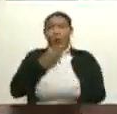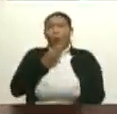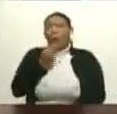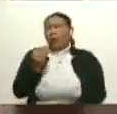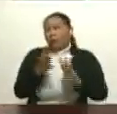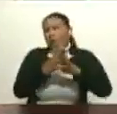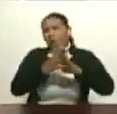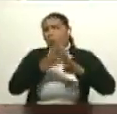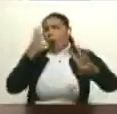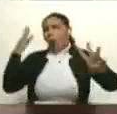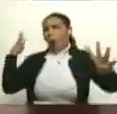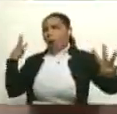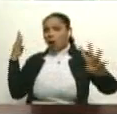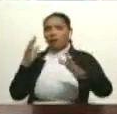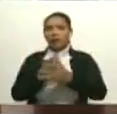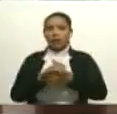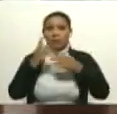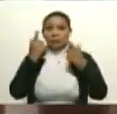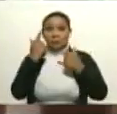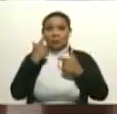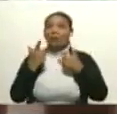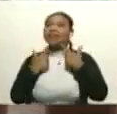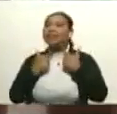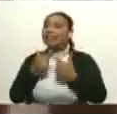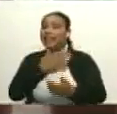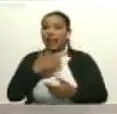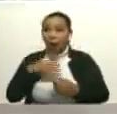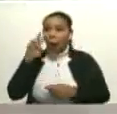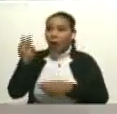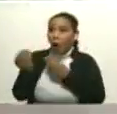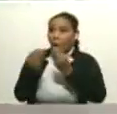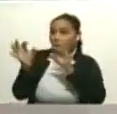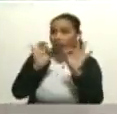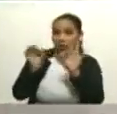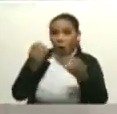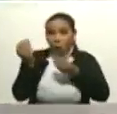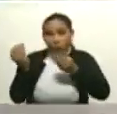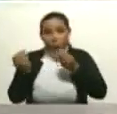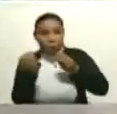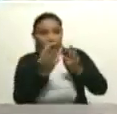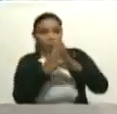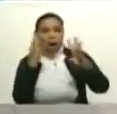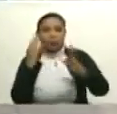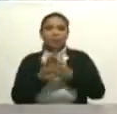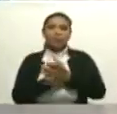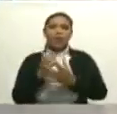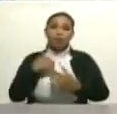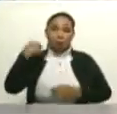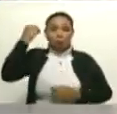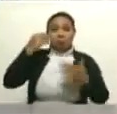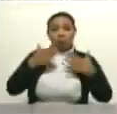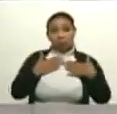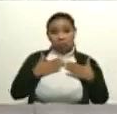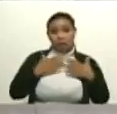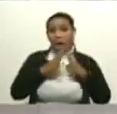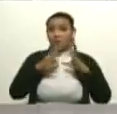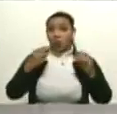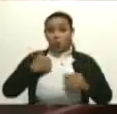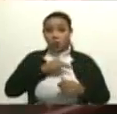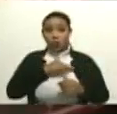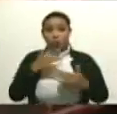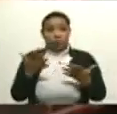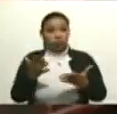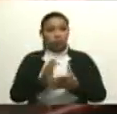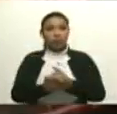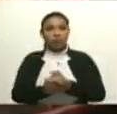pero ávida, de verdad ávida. Y el teatro, para mí, y yo creo que para todos nosotros, es